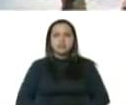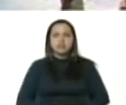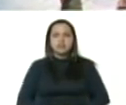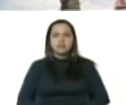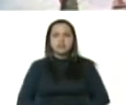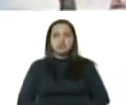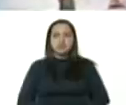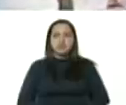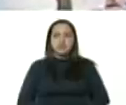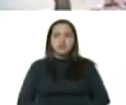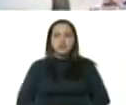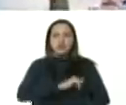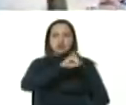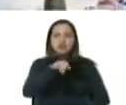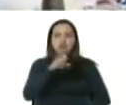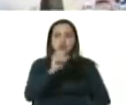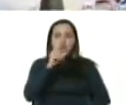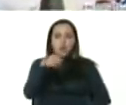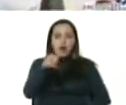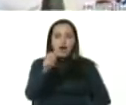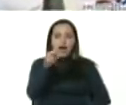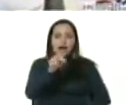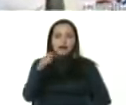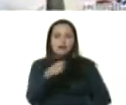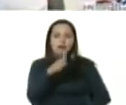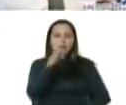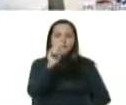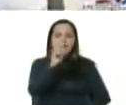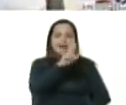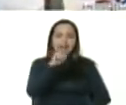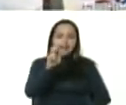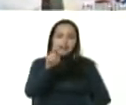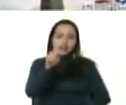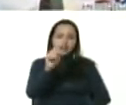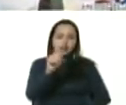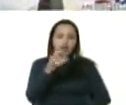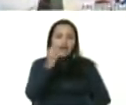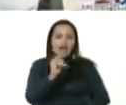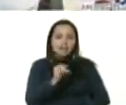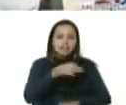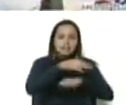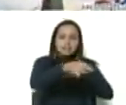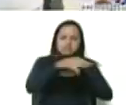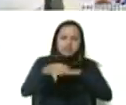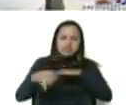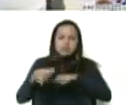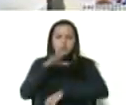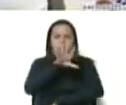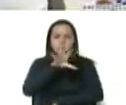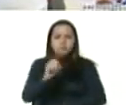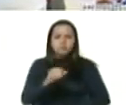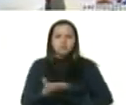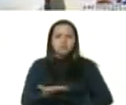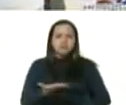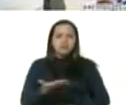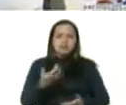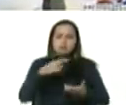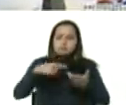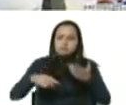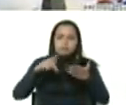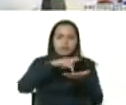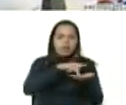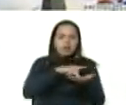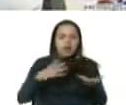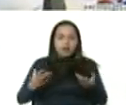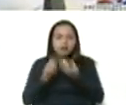Barreto, seguimos desplegados en nuestro querido estado de Aragua, los 18 municipios, en las 50 parroquias de la mano del pueblo, del poder